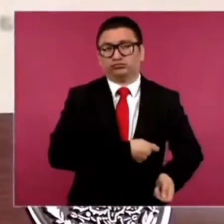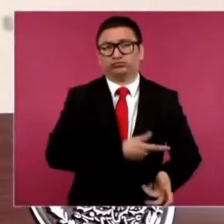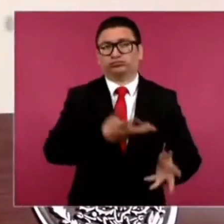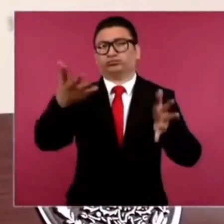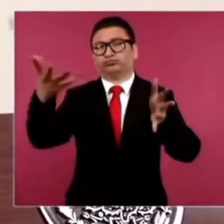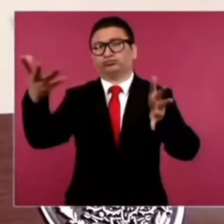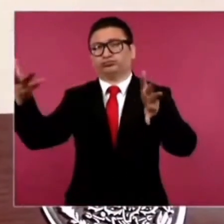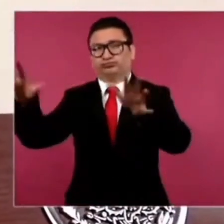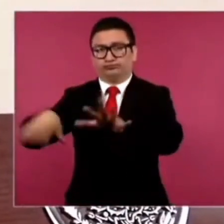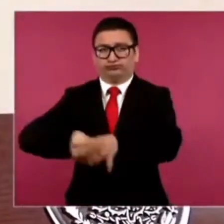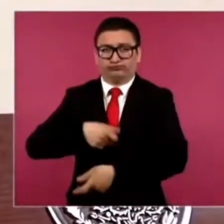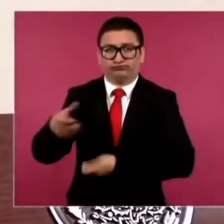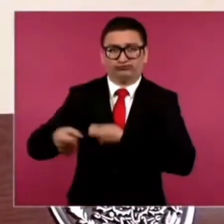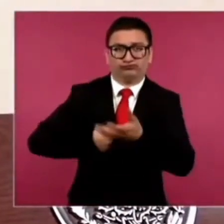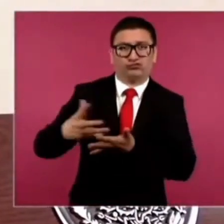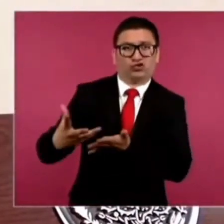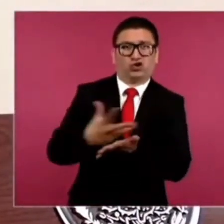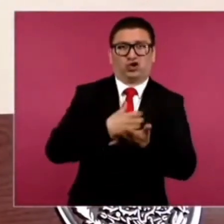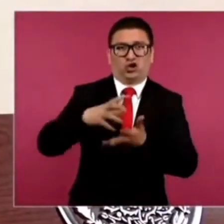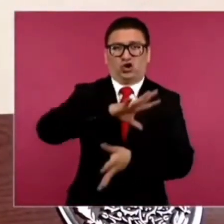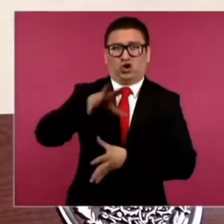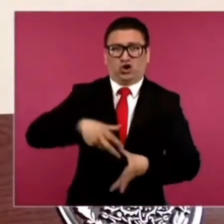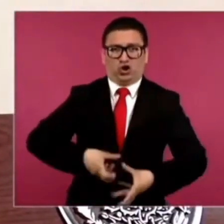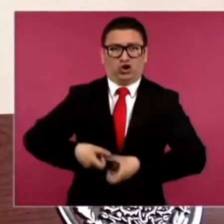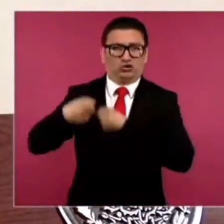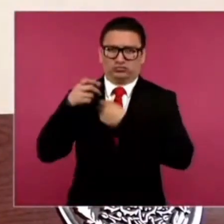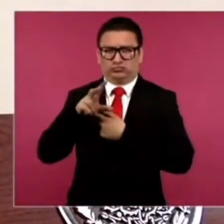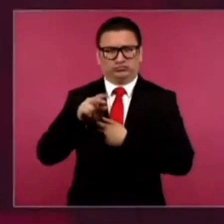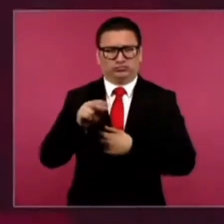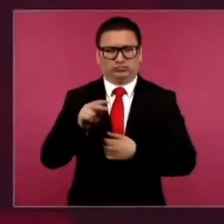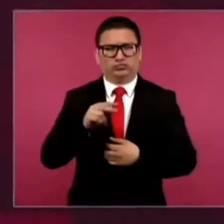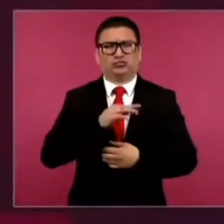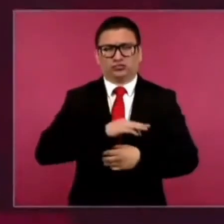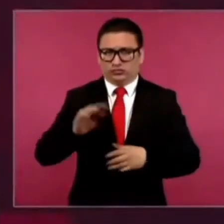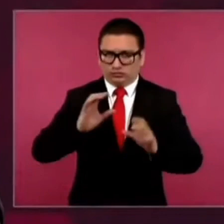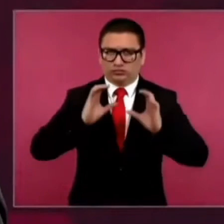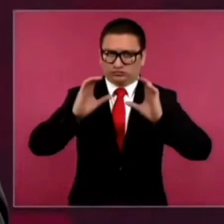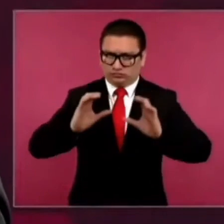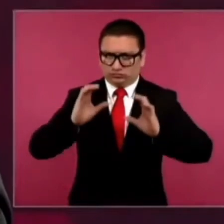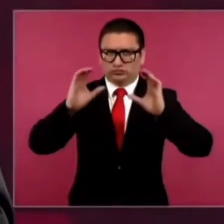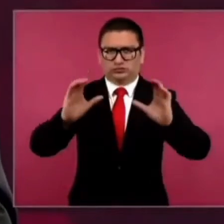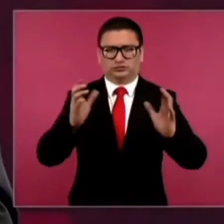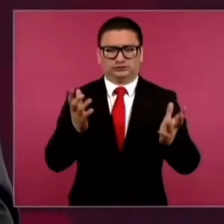que no dejan nada. Que cuiden